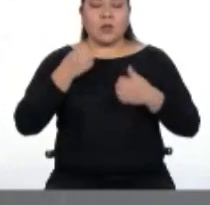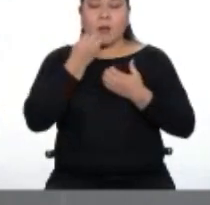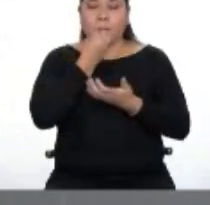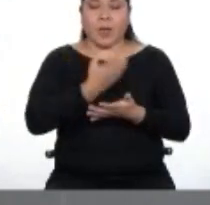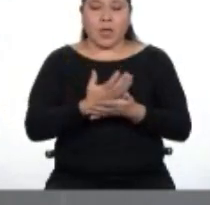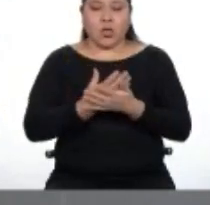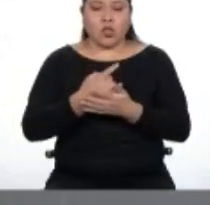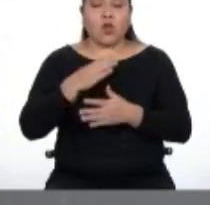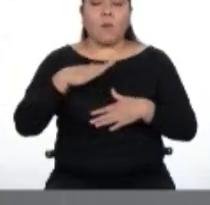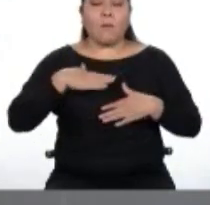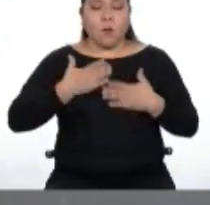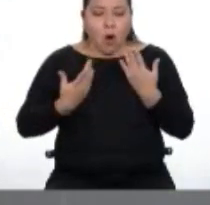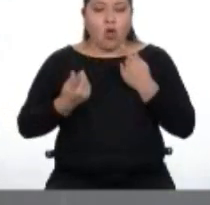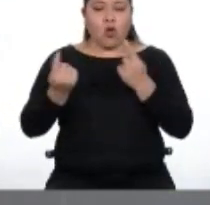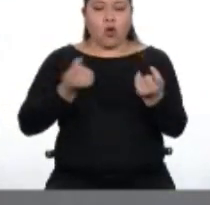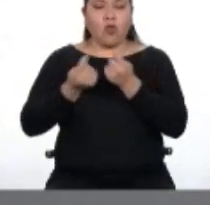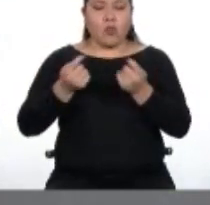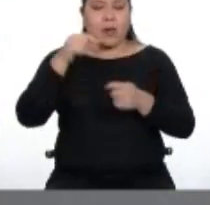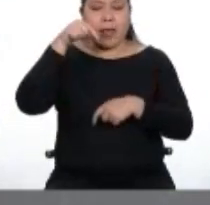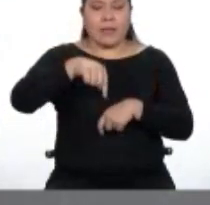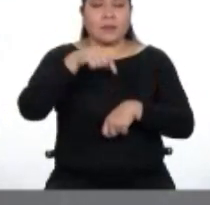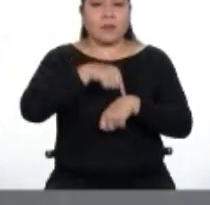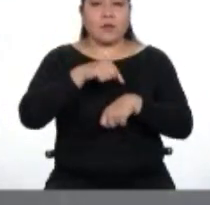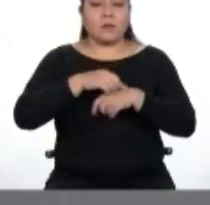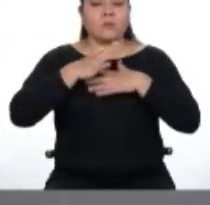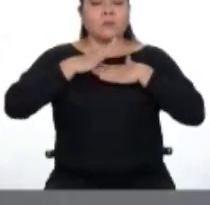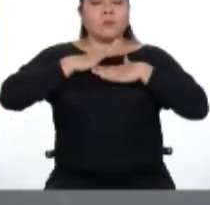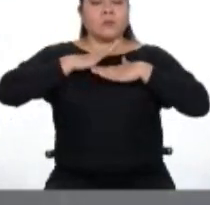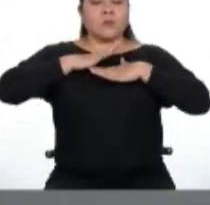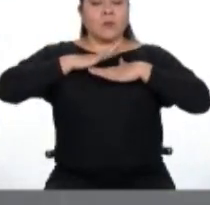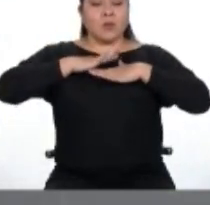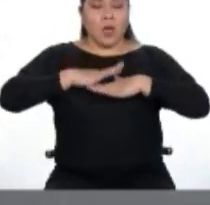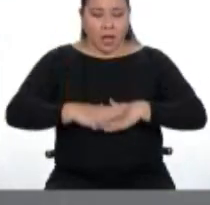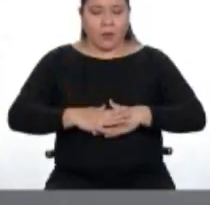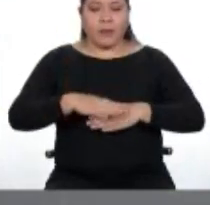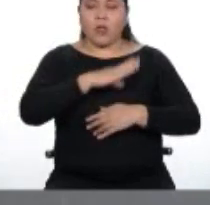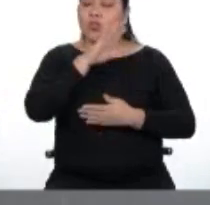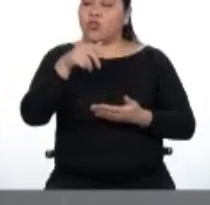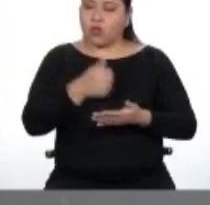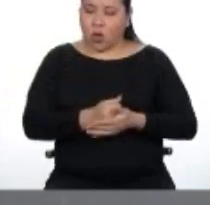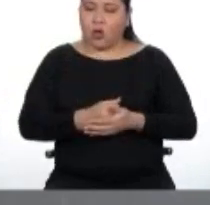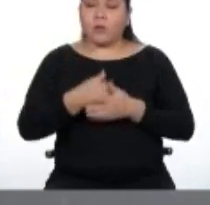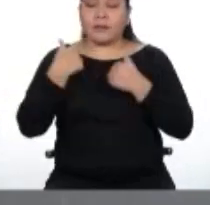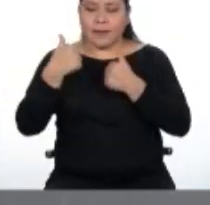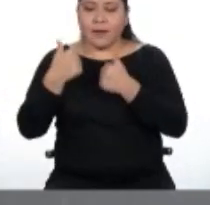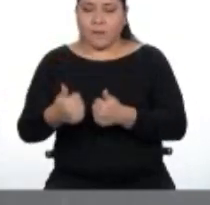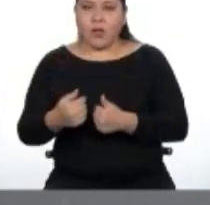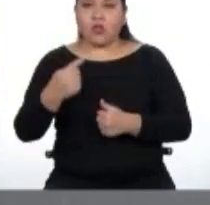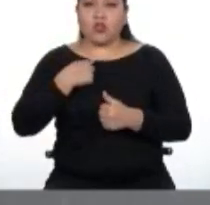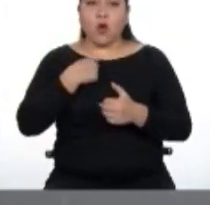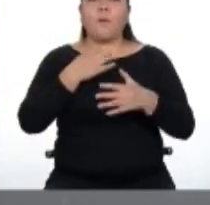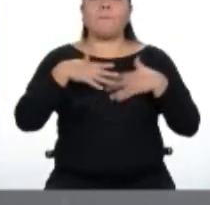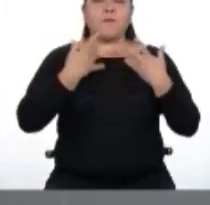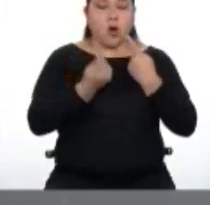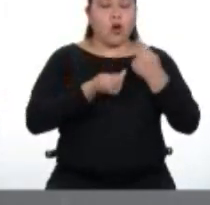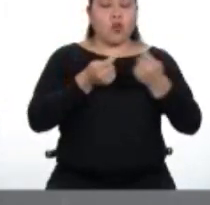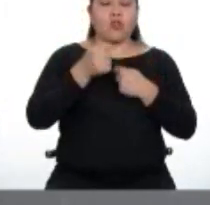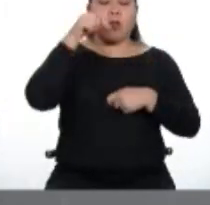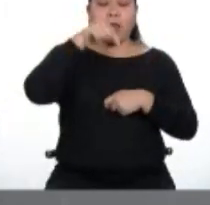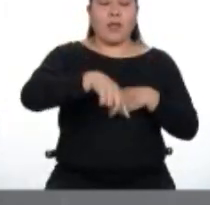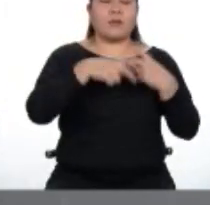esta situación. Calma, todo va a estar bien. Puedo manejar esta situación.